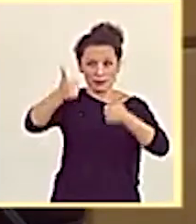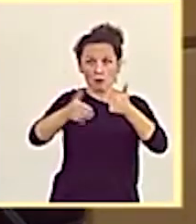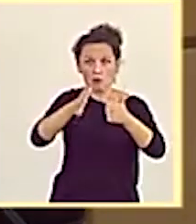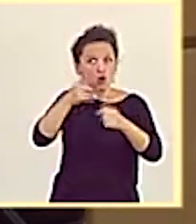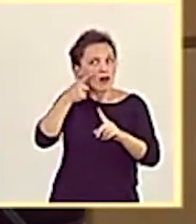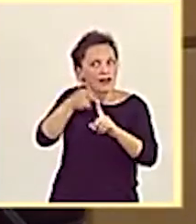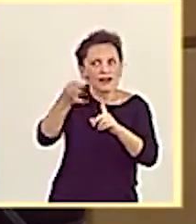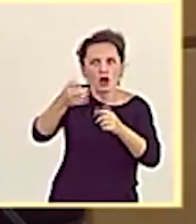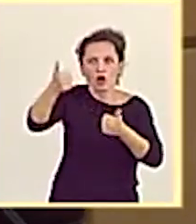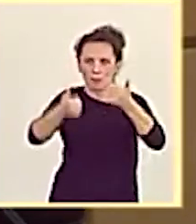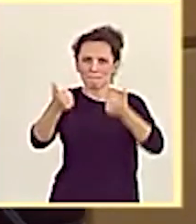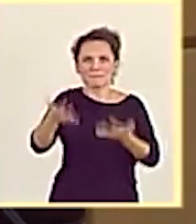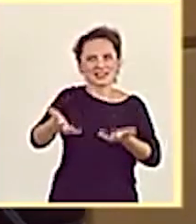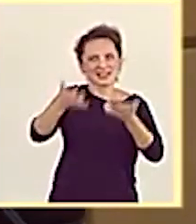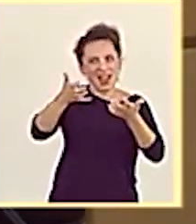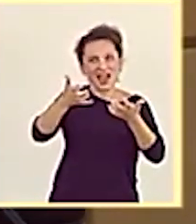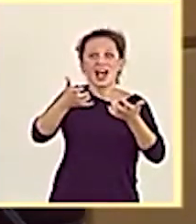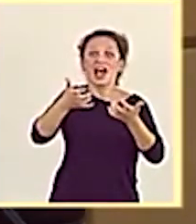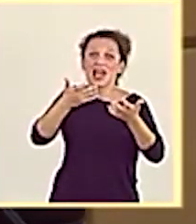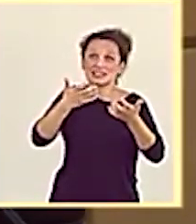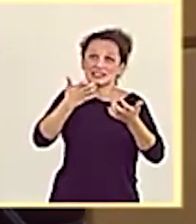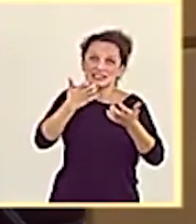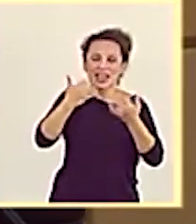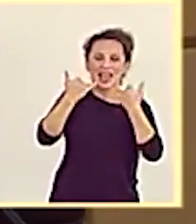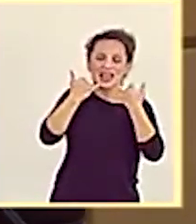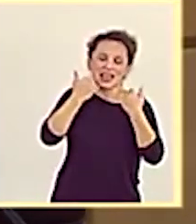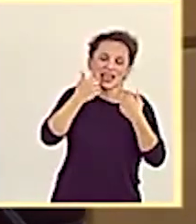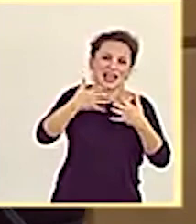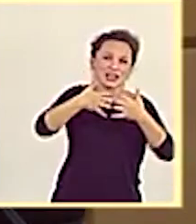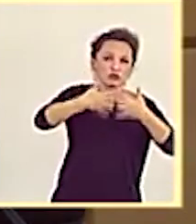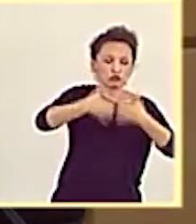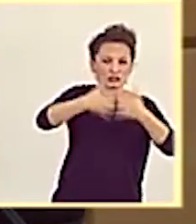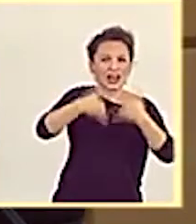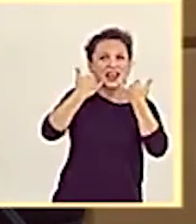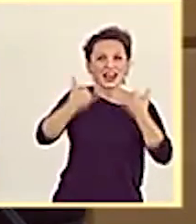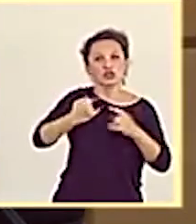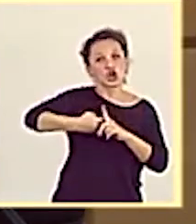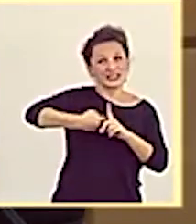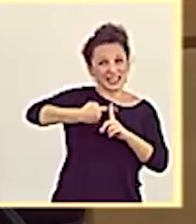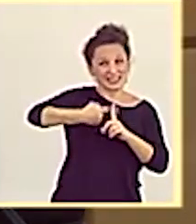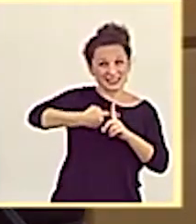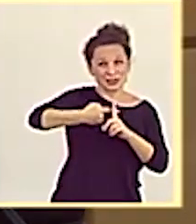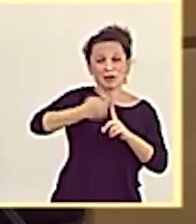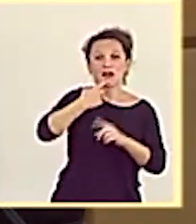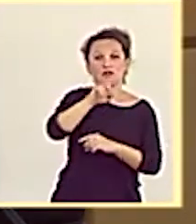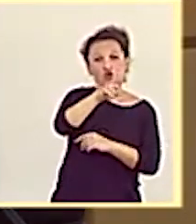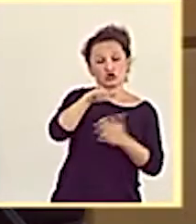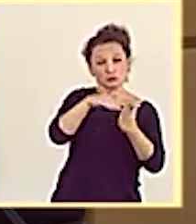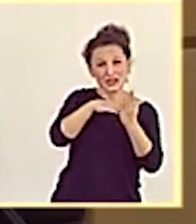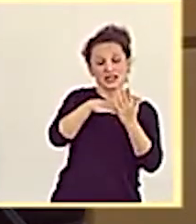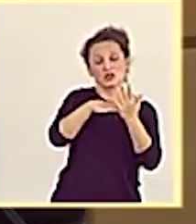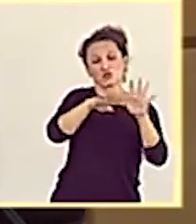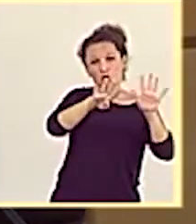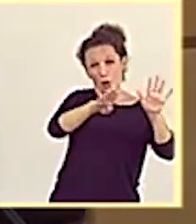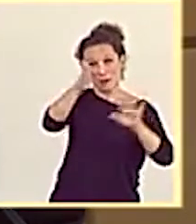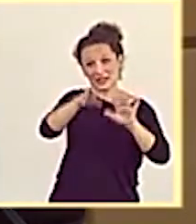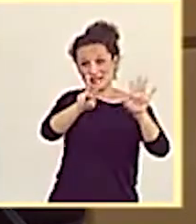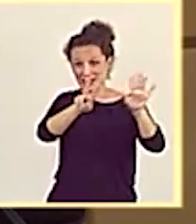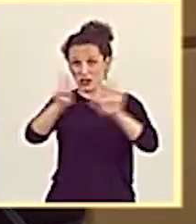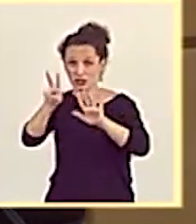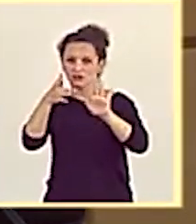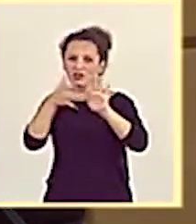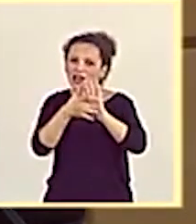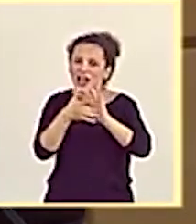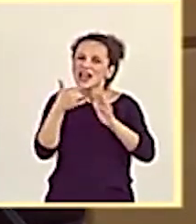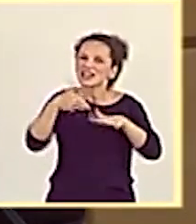competitivas a la industria electrointensiva que se redactó la directiva 2009-72 que posibilita las redes cerradas de